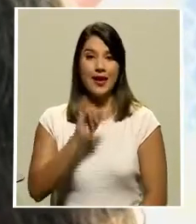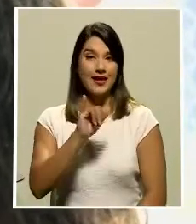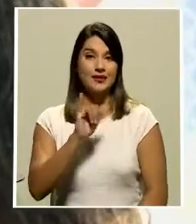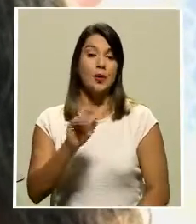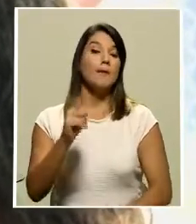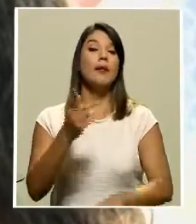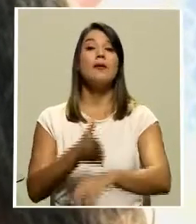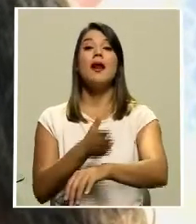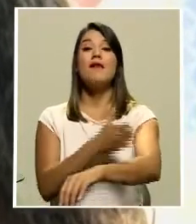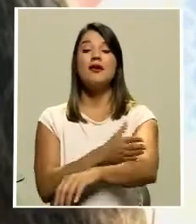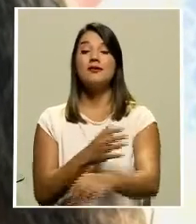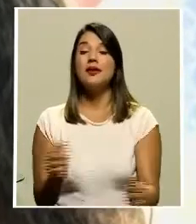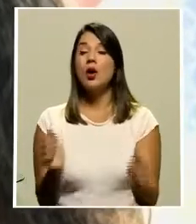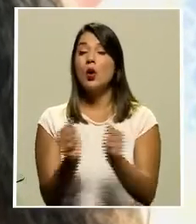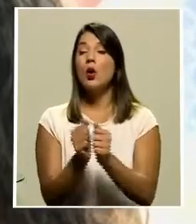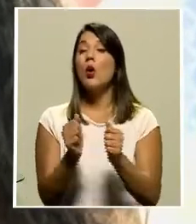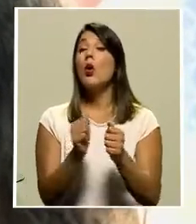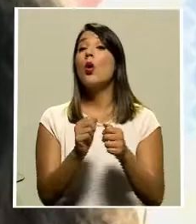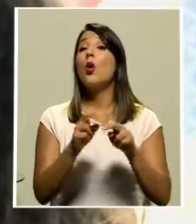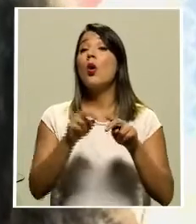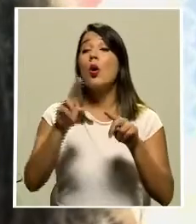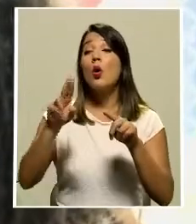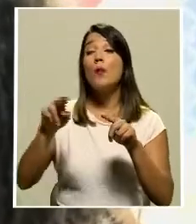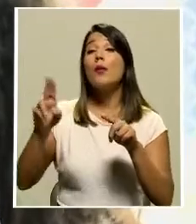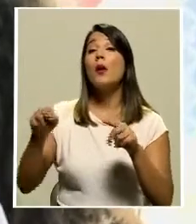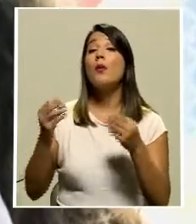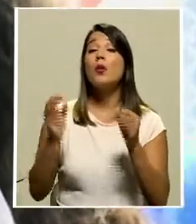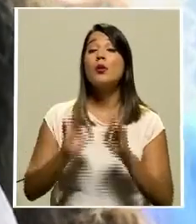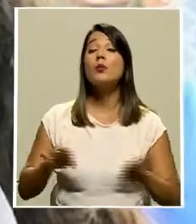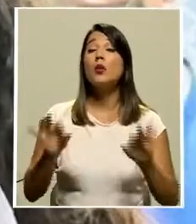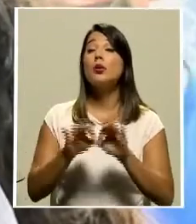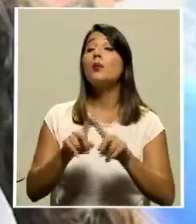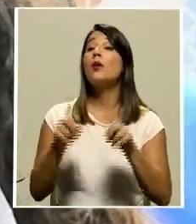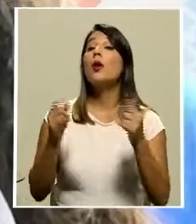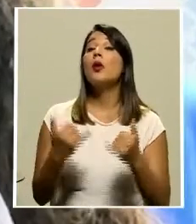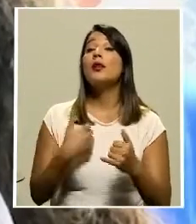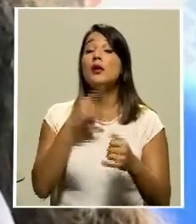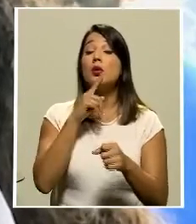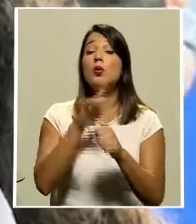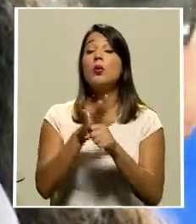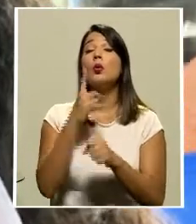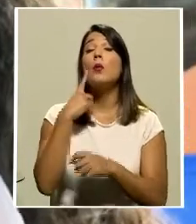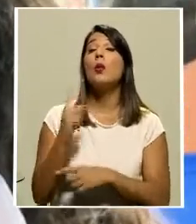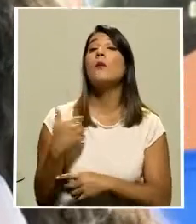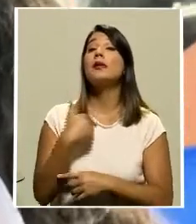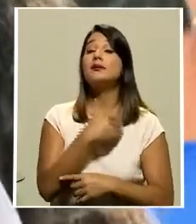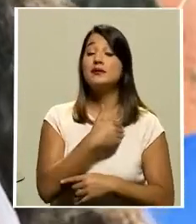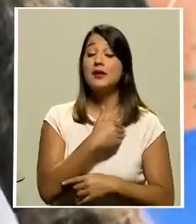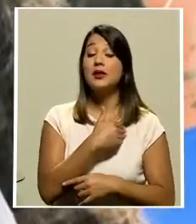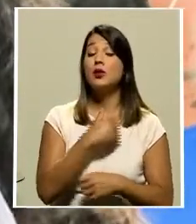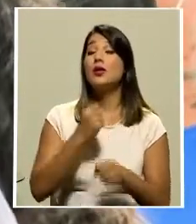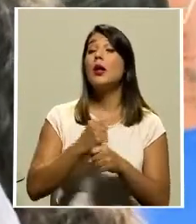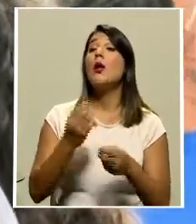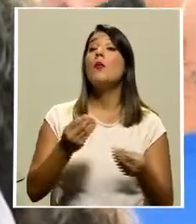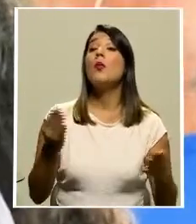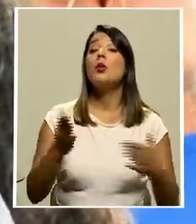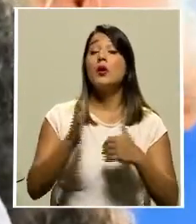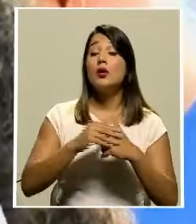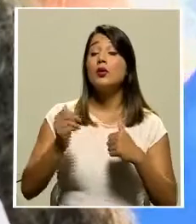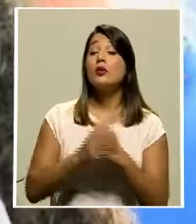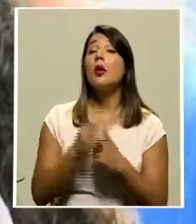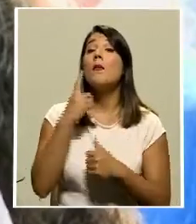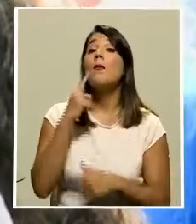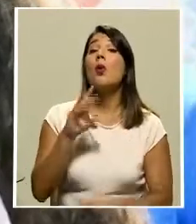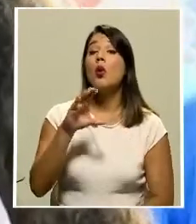paso con una cooperación muy importante pero hay un compromiso de parte del Ministerio de las Públicas y Transportes de parte de COSEBI de una